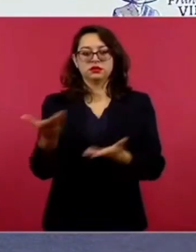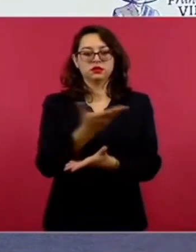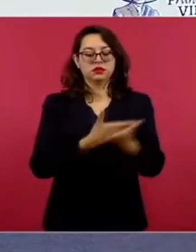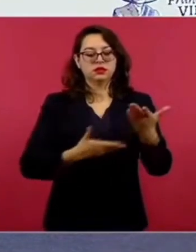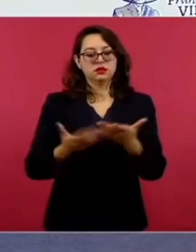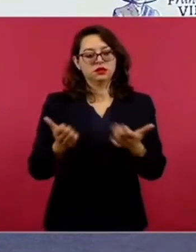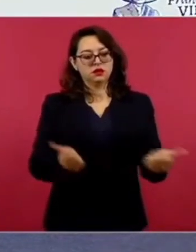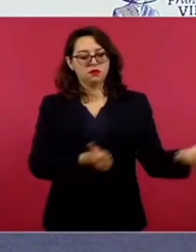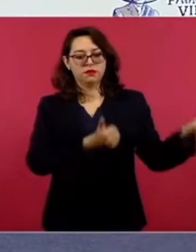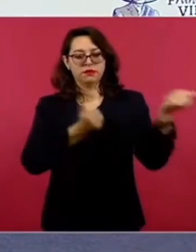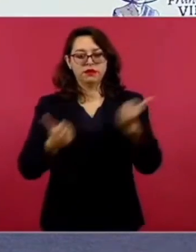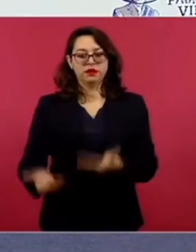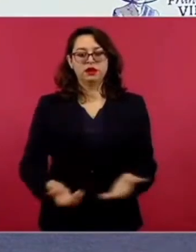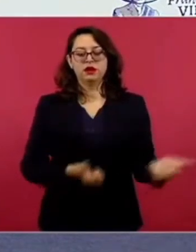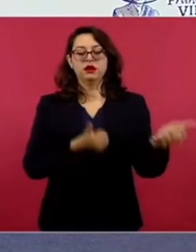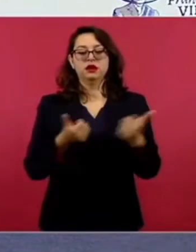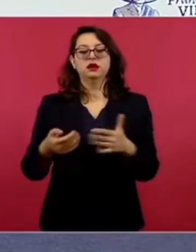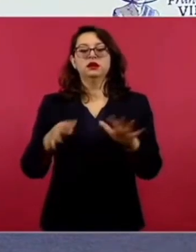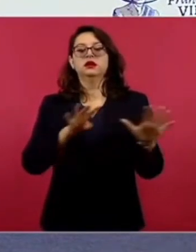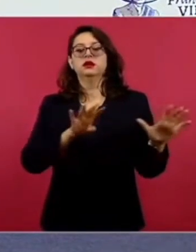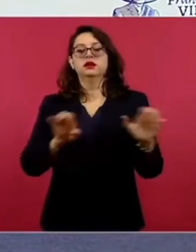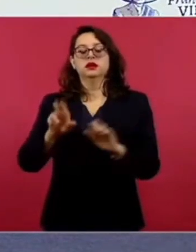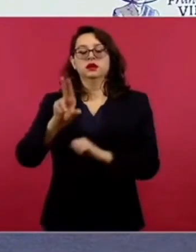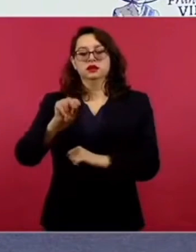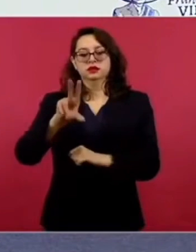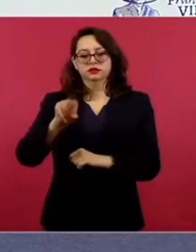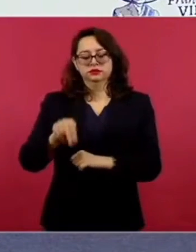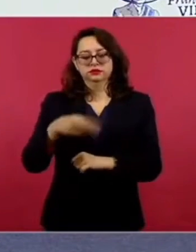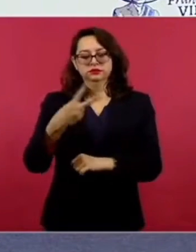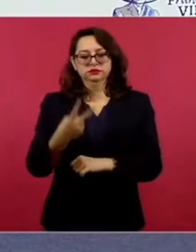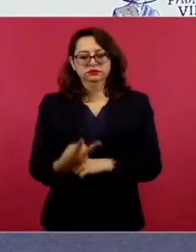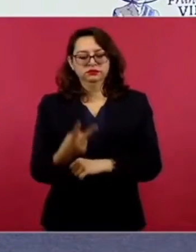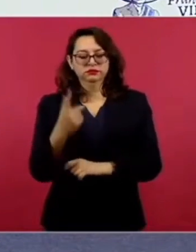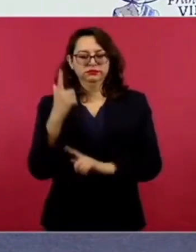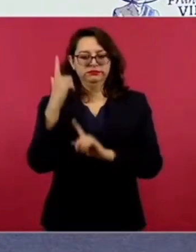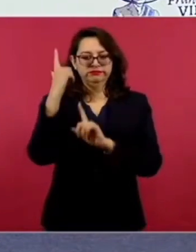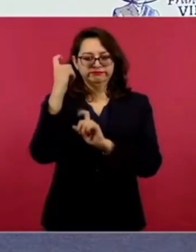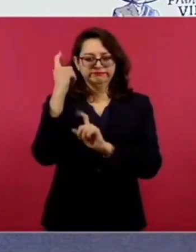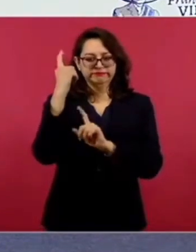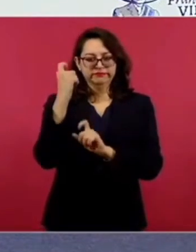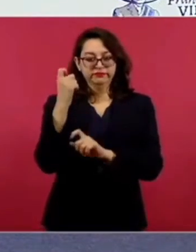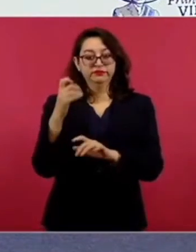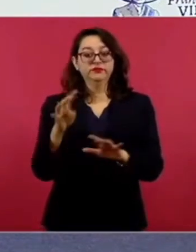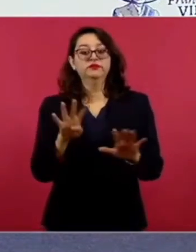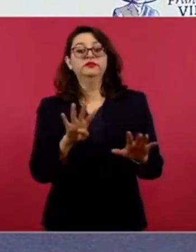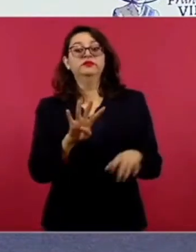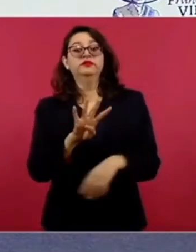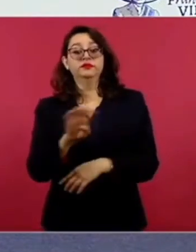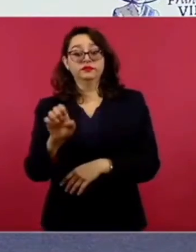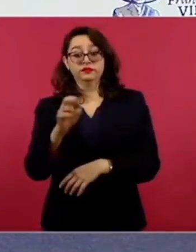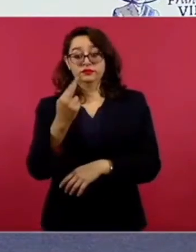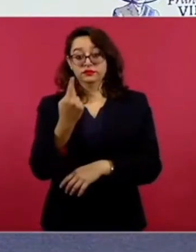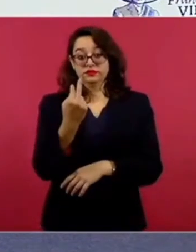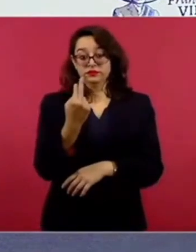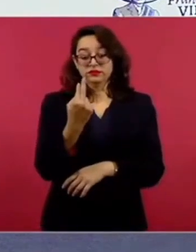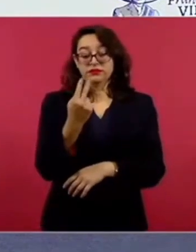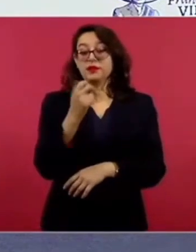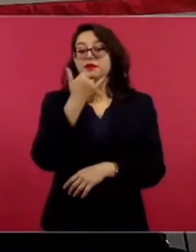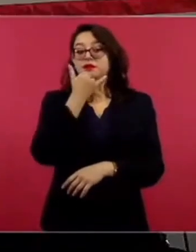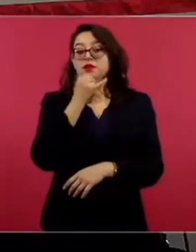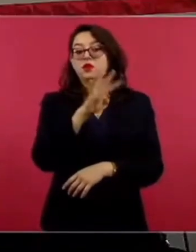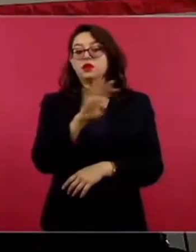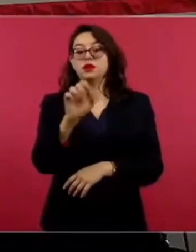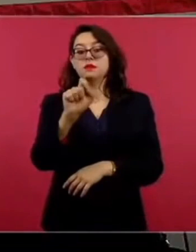entregaron y destruyeron 992 armas de fuego, de las cuales fueron 422 armas largas